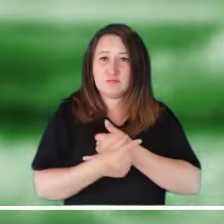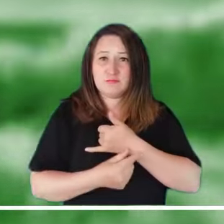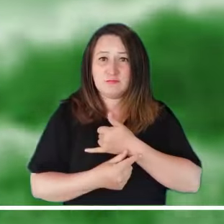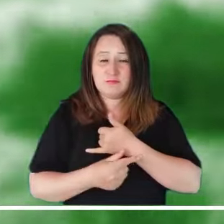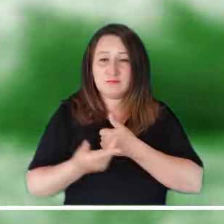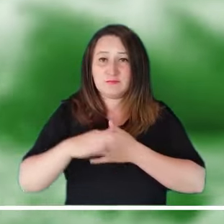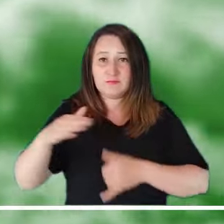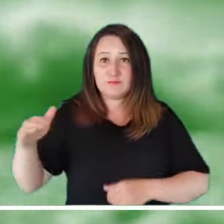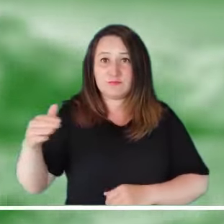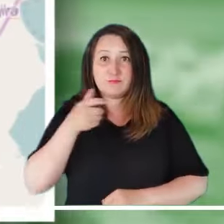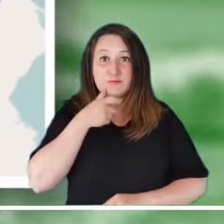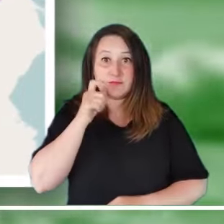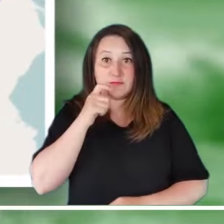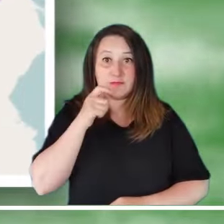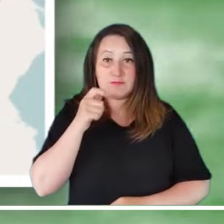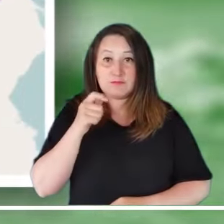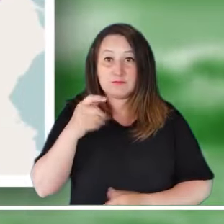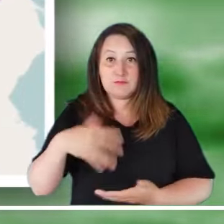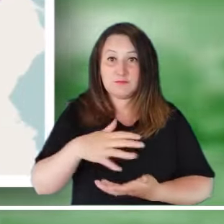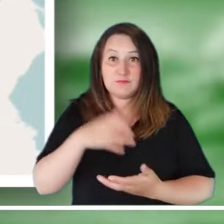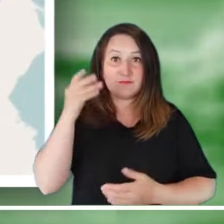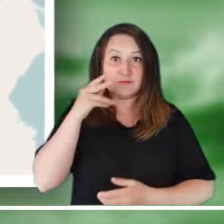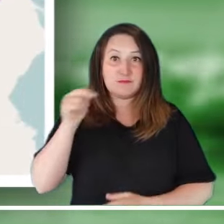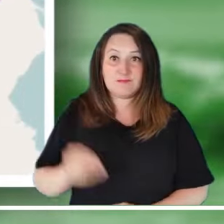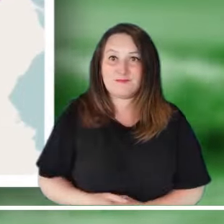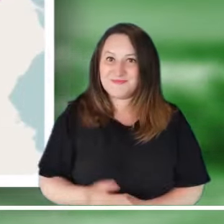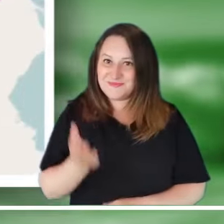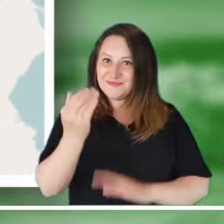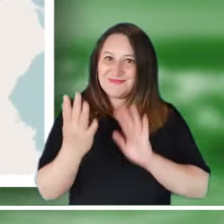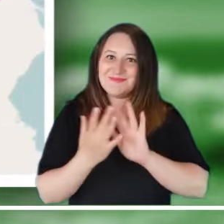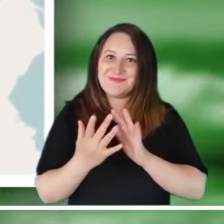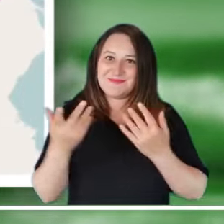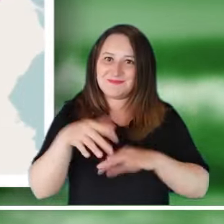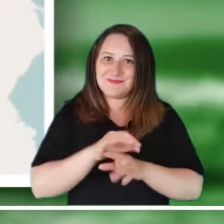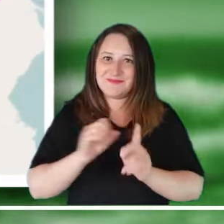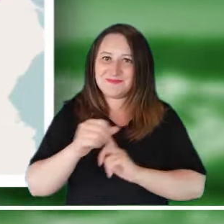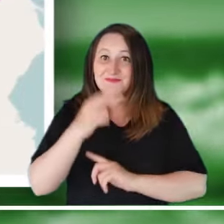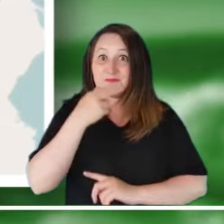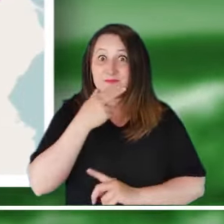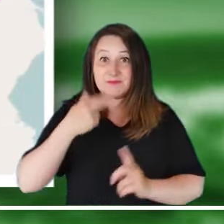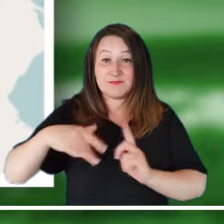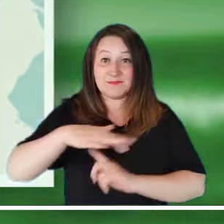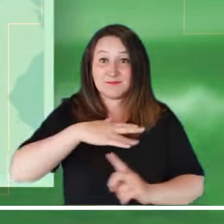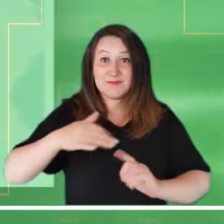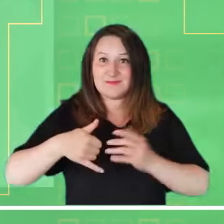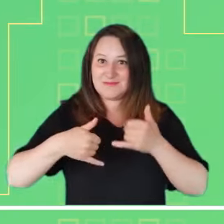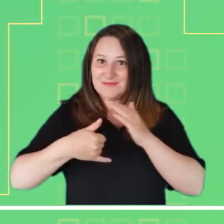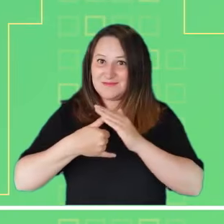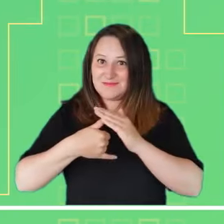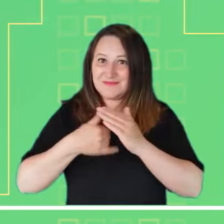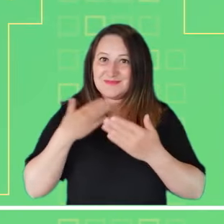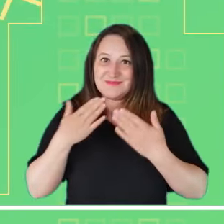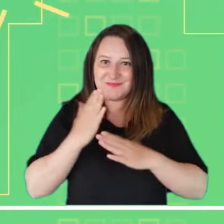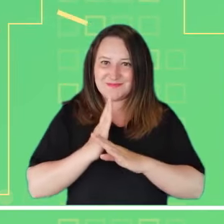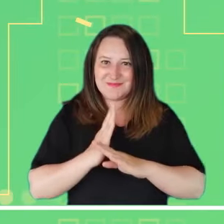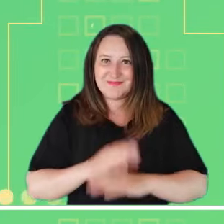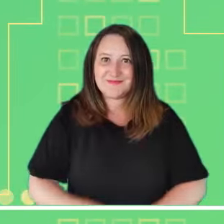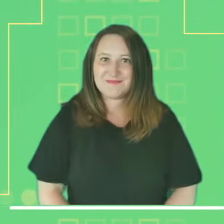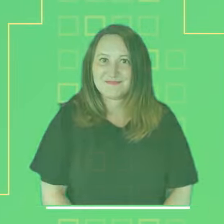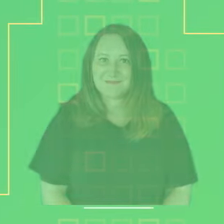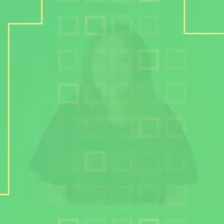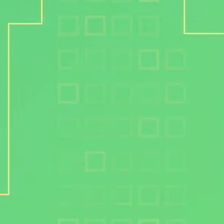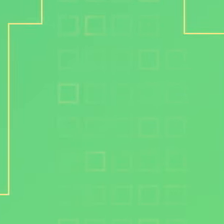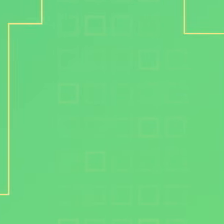Activamos de nuevo la alerta naranja por viento y oleaje en el centro y occidente del Mar Caribe. Síguenos en nuestras redes